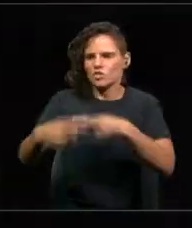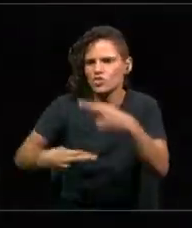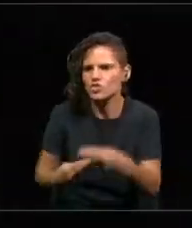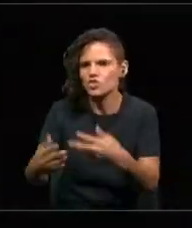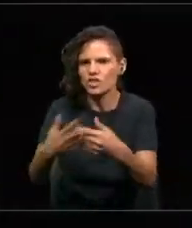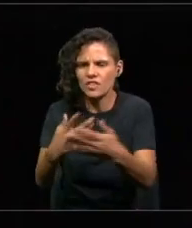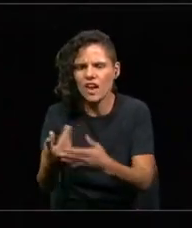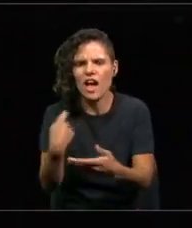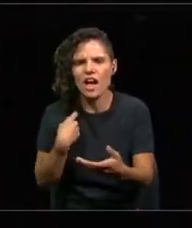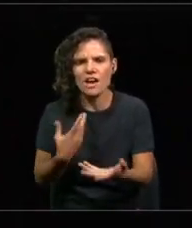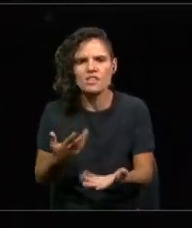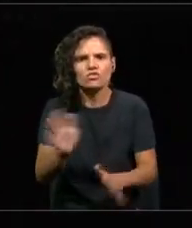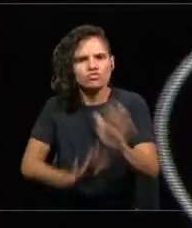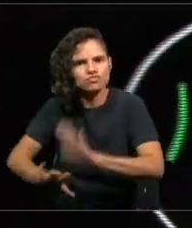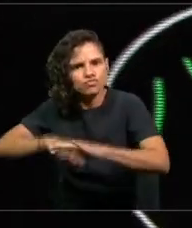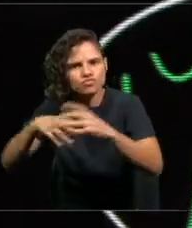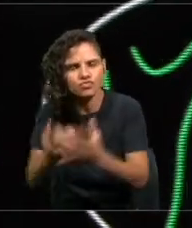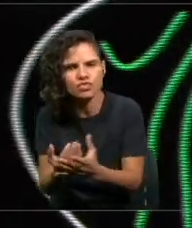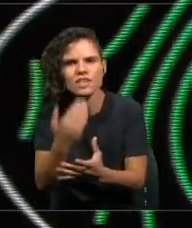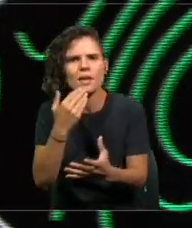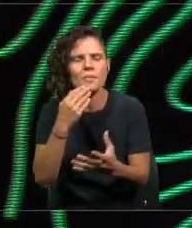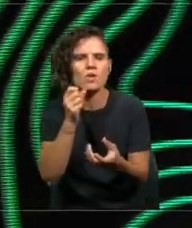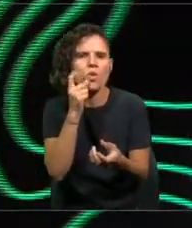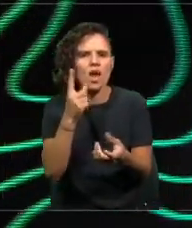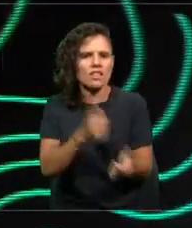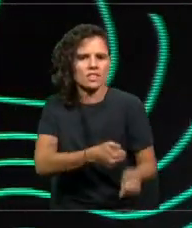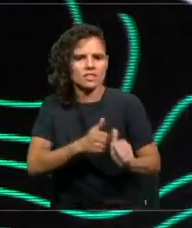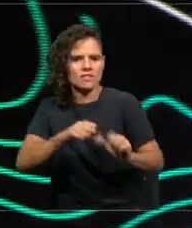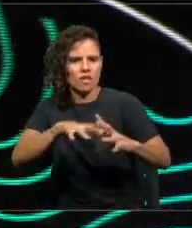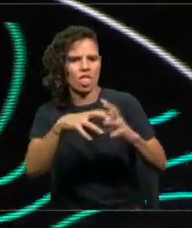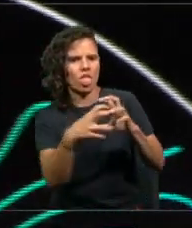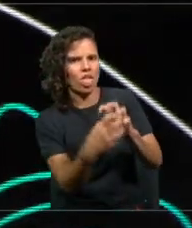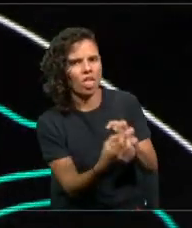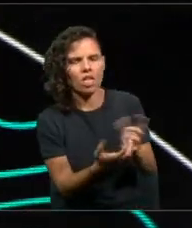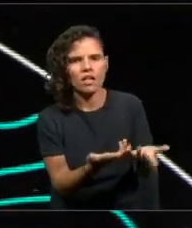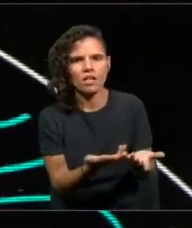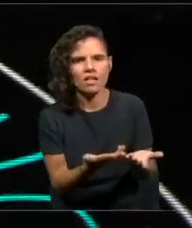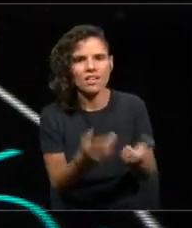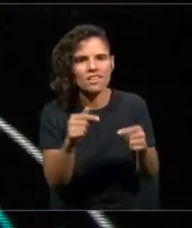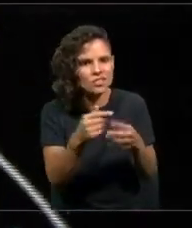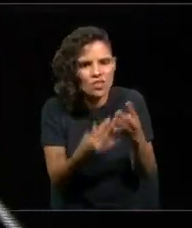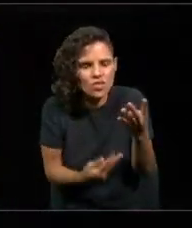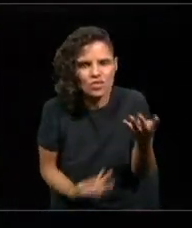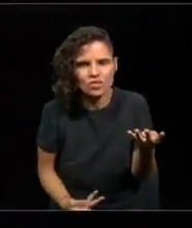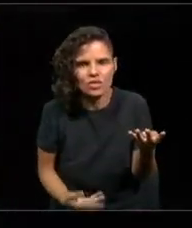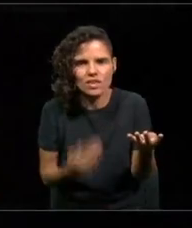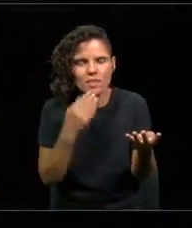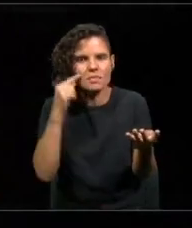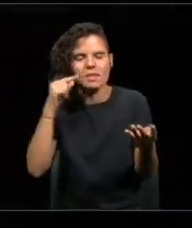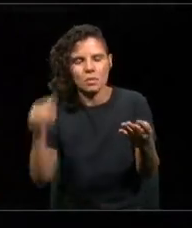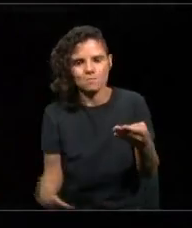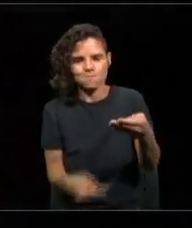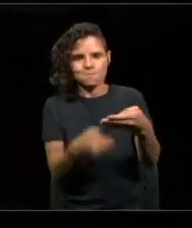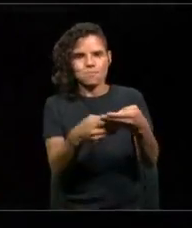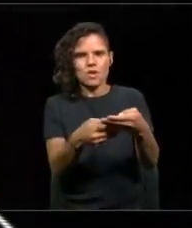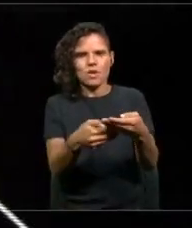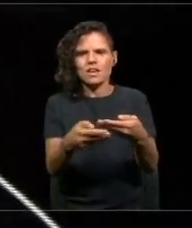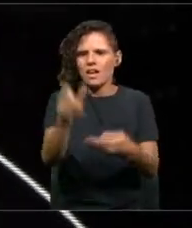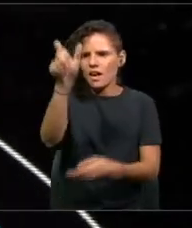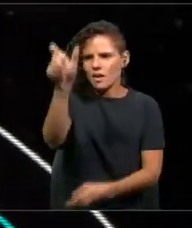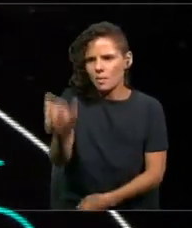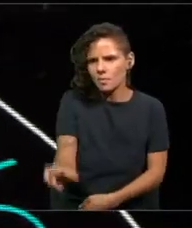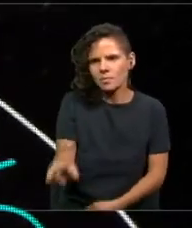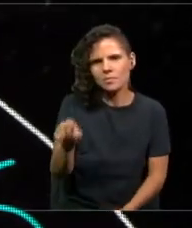sostenibilidad, sustentabilidad, el desafío de la crisis medioambiental, sino que también nos lleva a pensar en dónde hemos puesto al sujeto